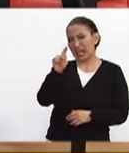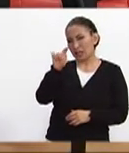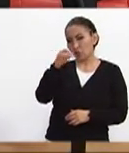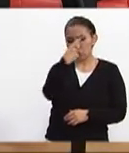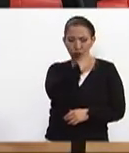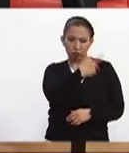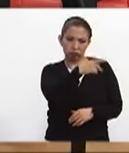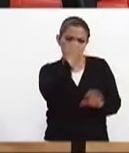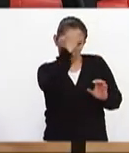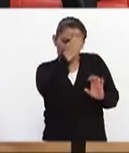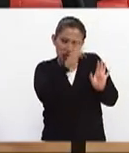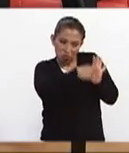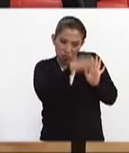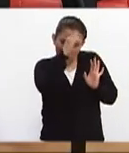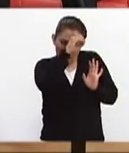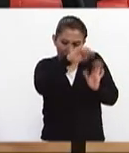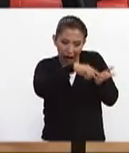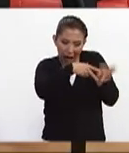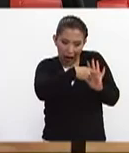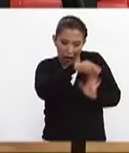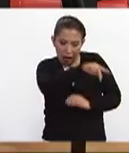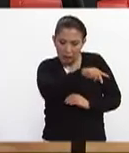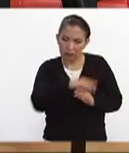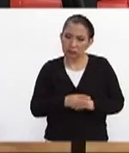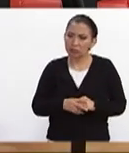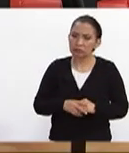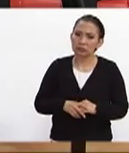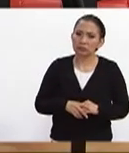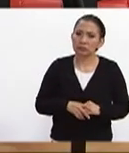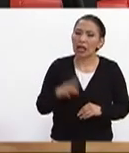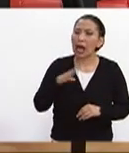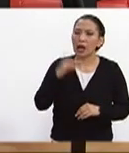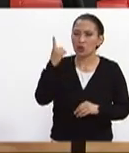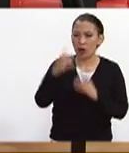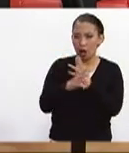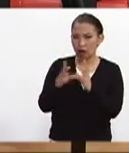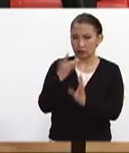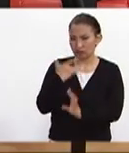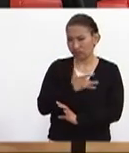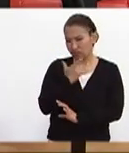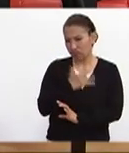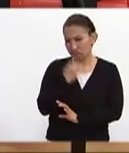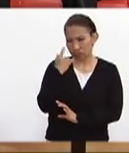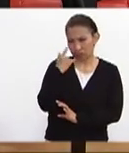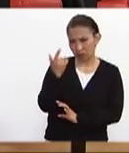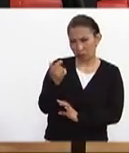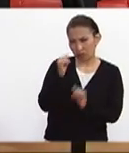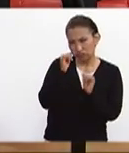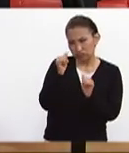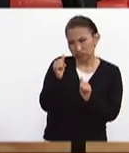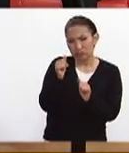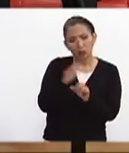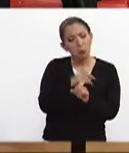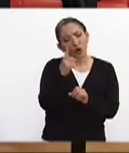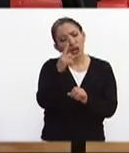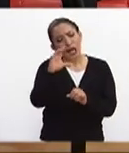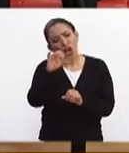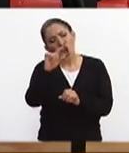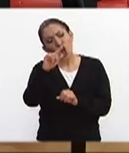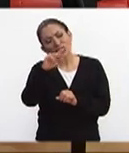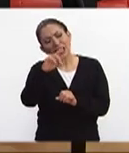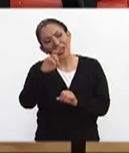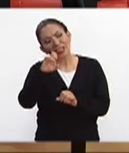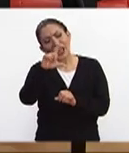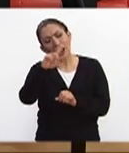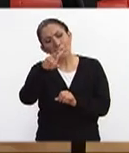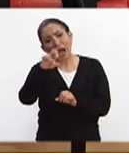acuerdo con tu visión como arquitecto hay una cosa que nos llama mucho la atención ¿por qué la colonia del valle